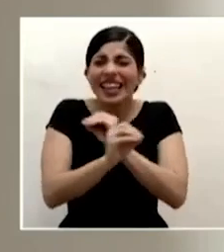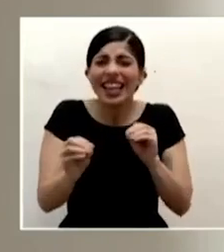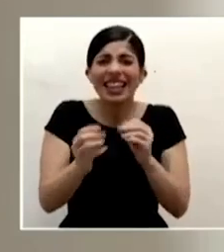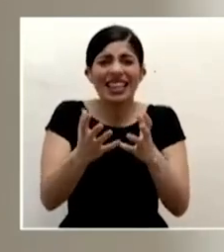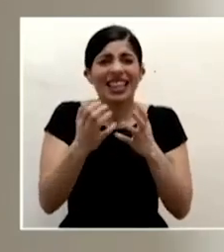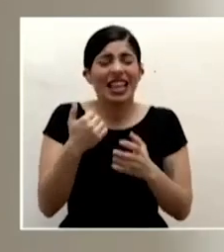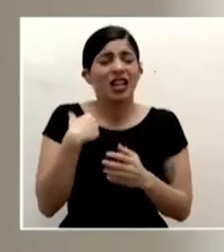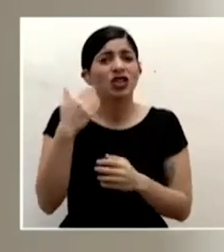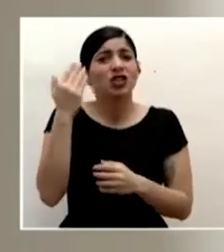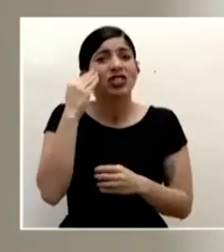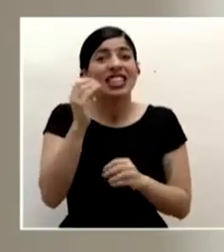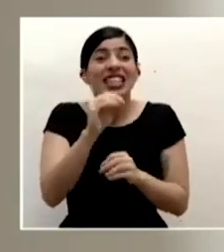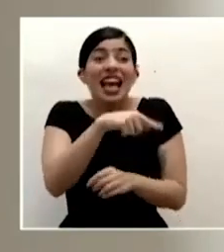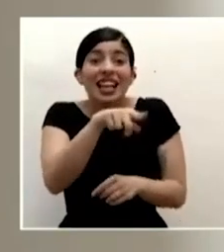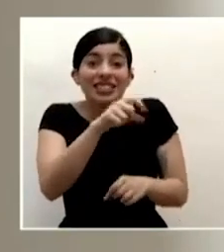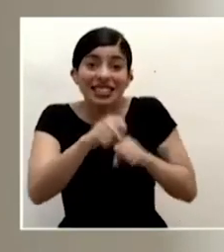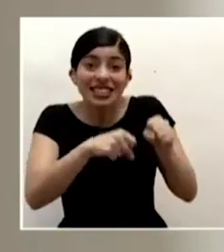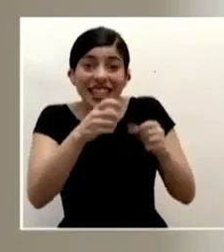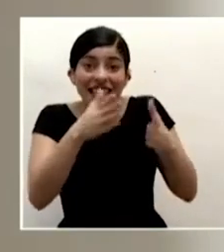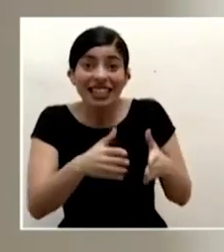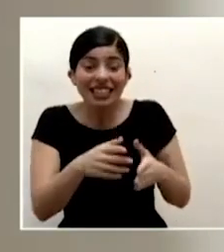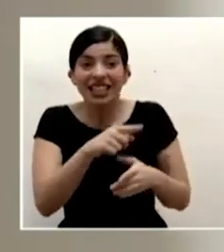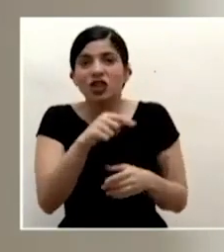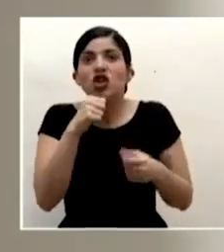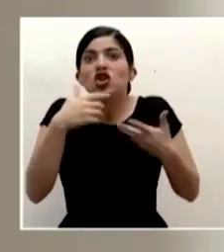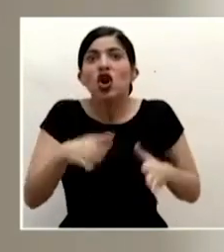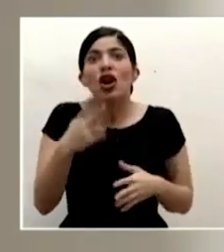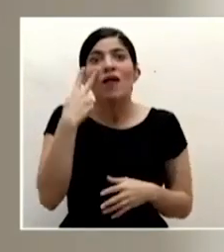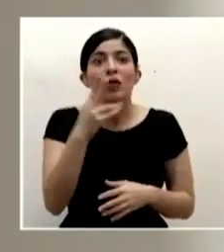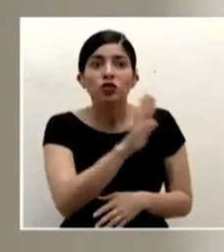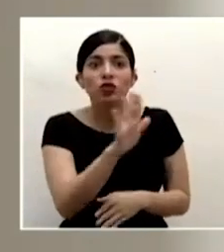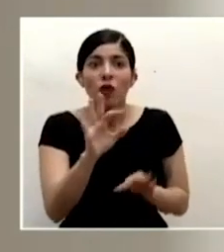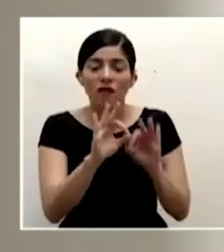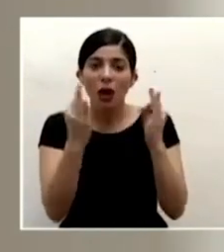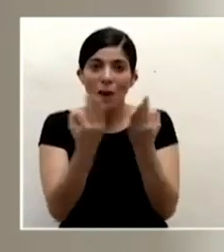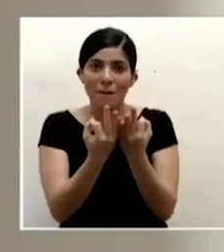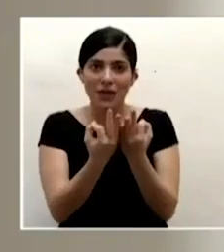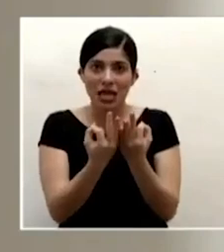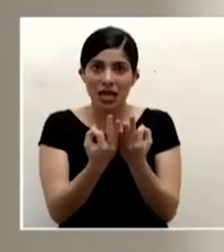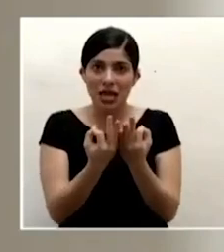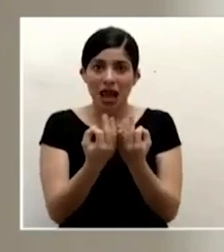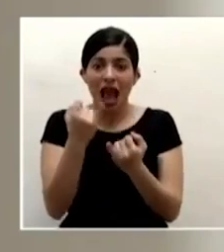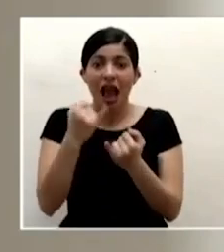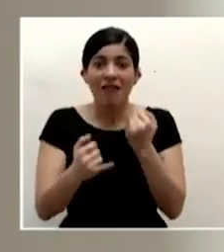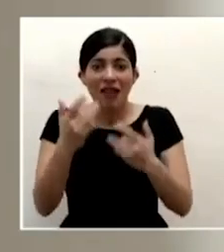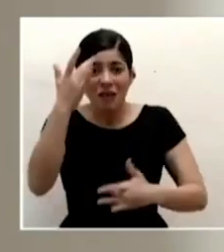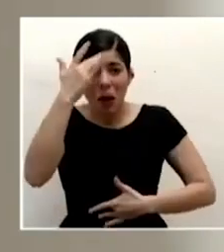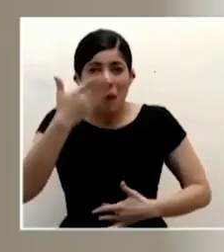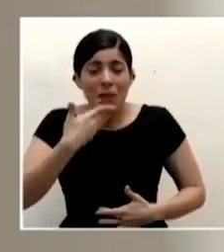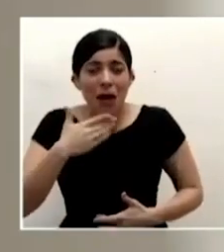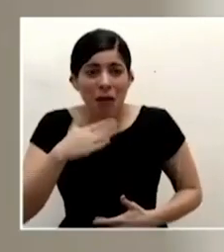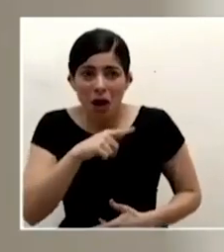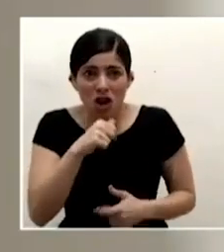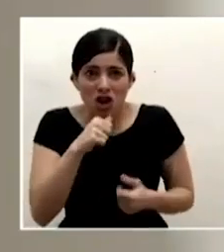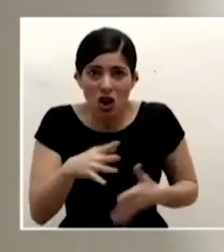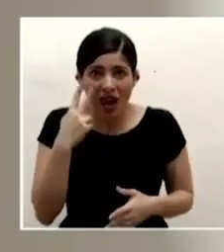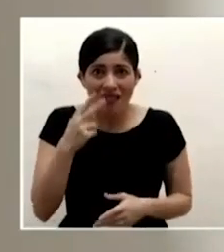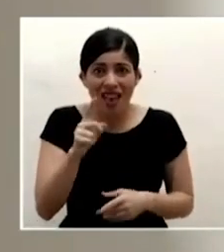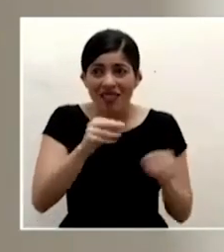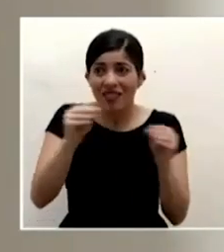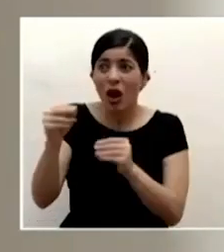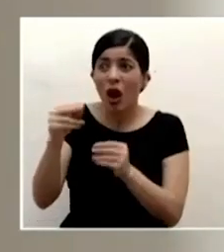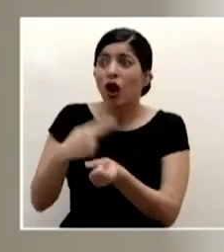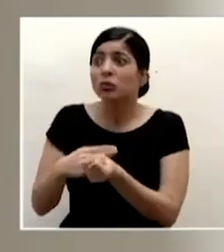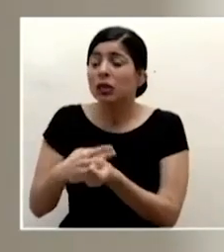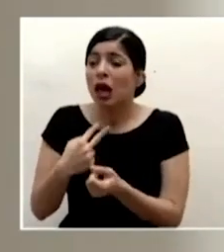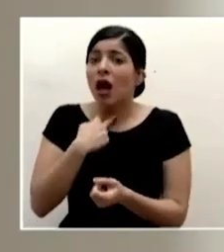estoy seguro que ninguno ni esos ciclistas que andan y quieren ver familiares que al final enfermen gravemente y que tengan que ir a un hospital